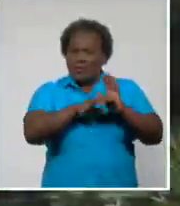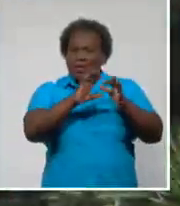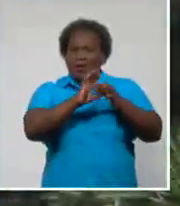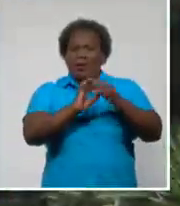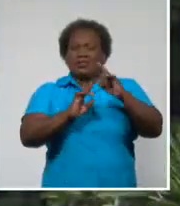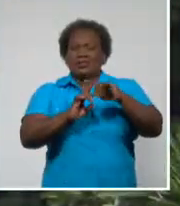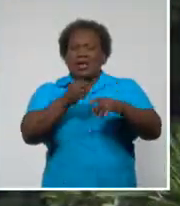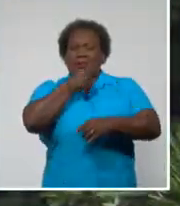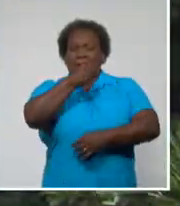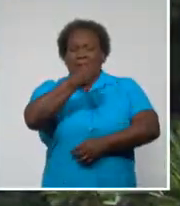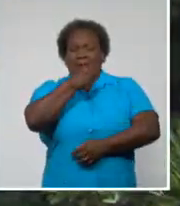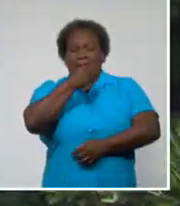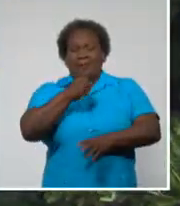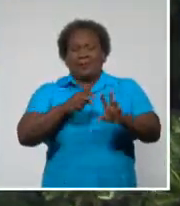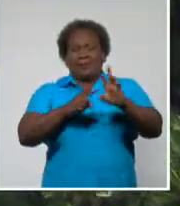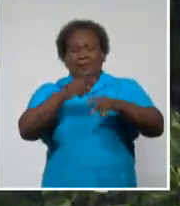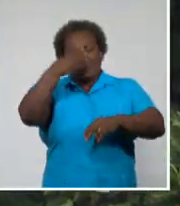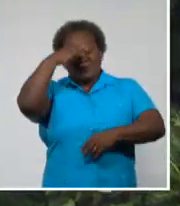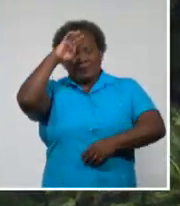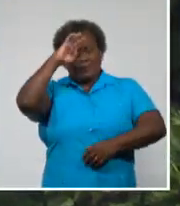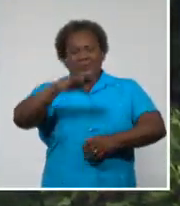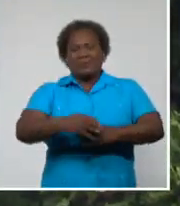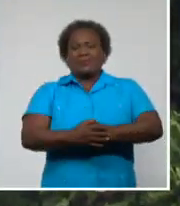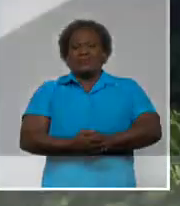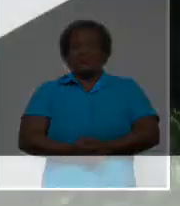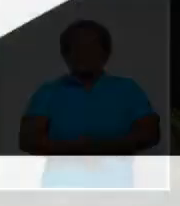Reyes Mendoza, Sistema Informativo de la Televisión Cubana.